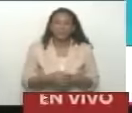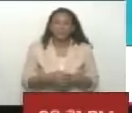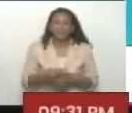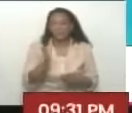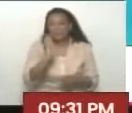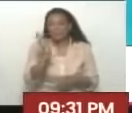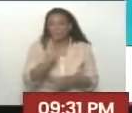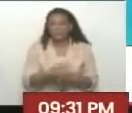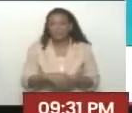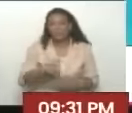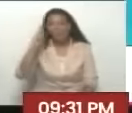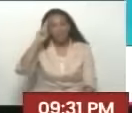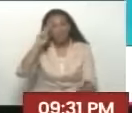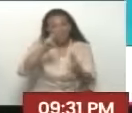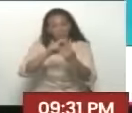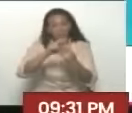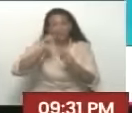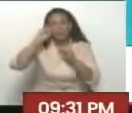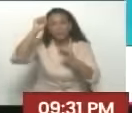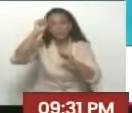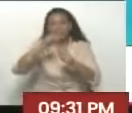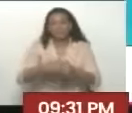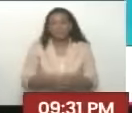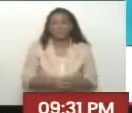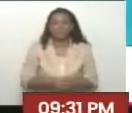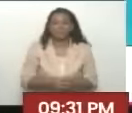Hasta la victoria siempre.